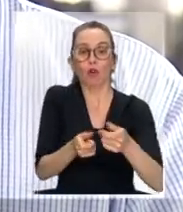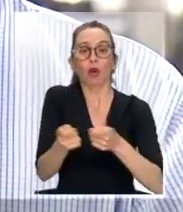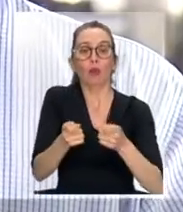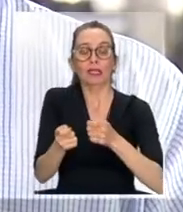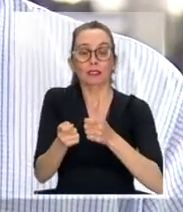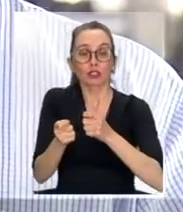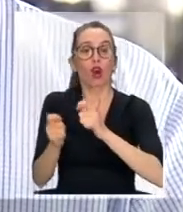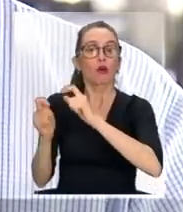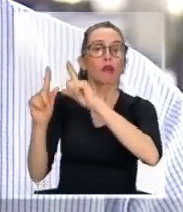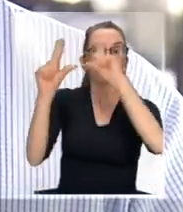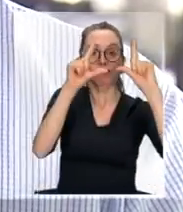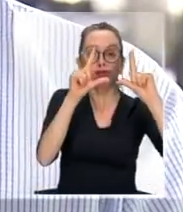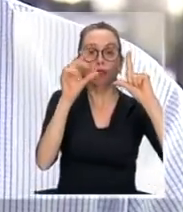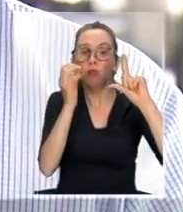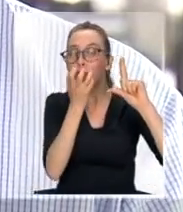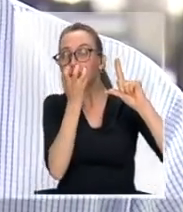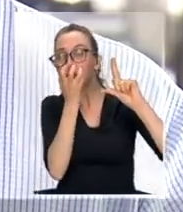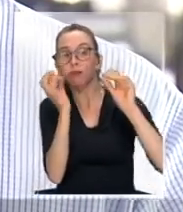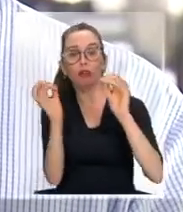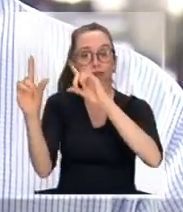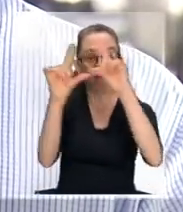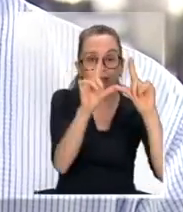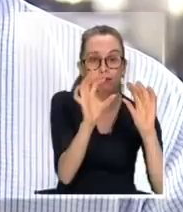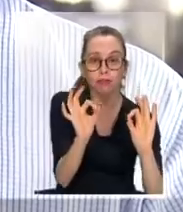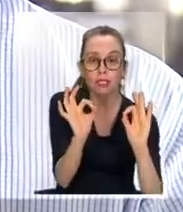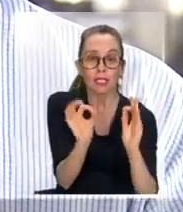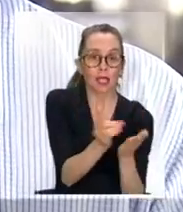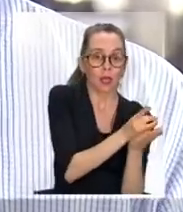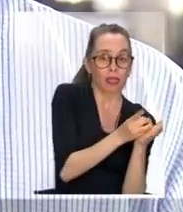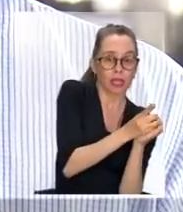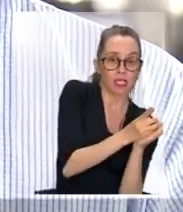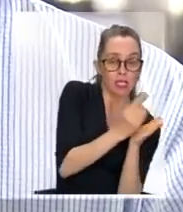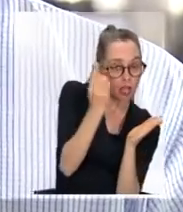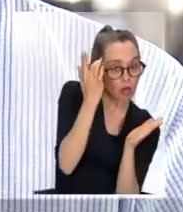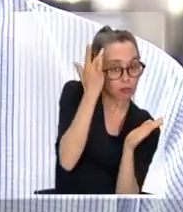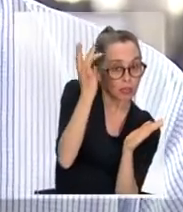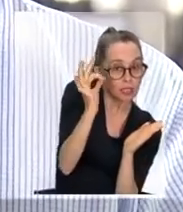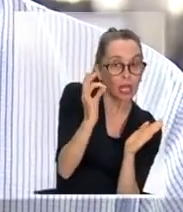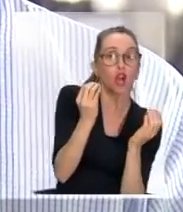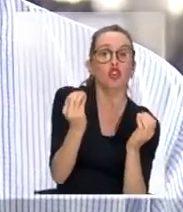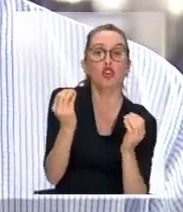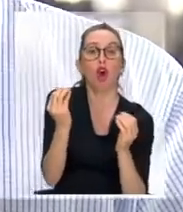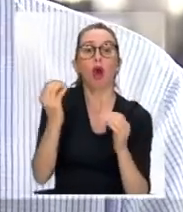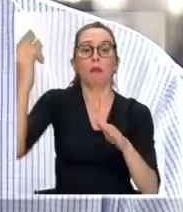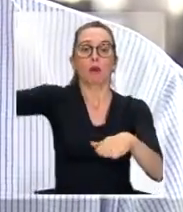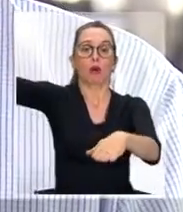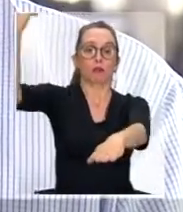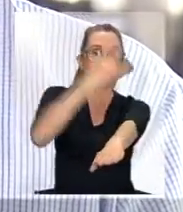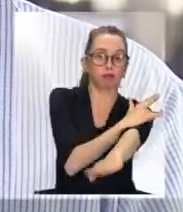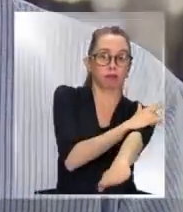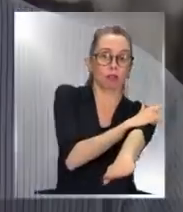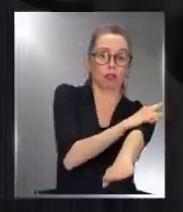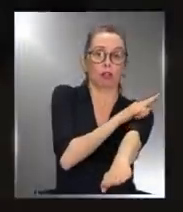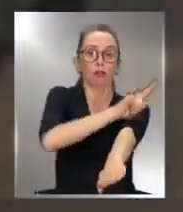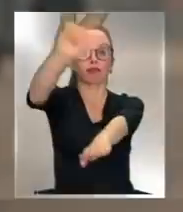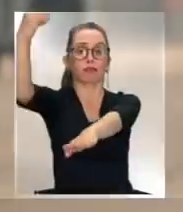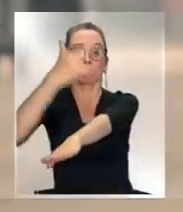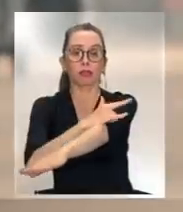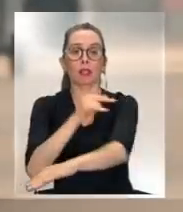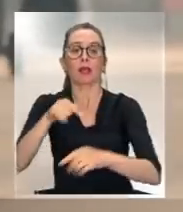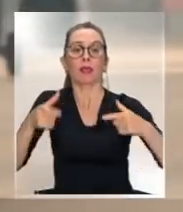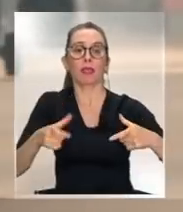permita diseñar en forma inteligente cómo llegan las aeronaves y cómo salen desde Santiago.